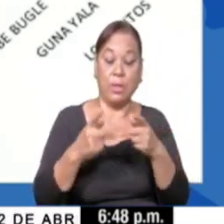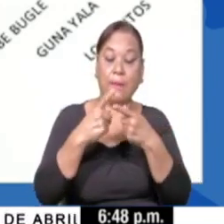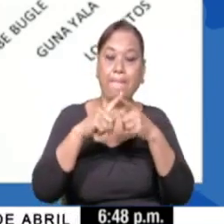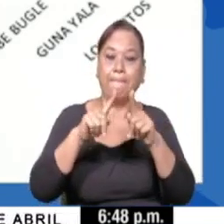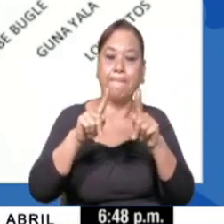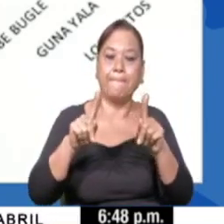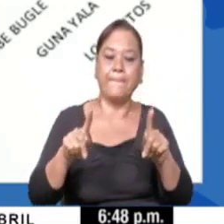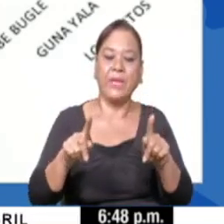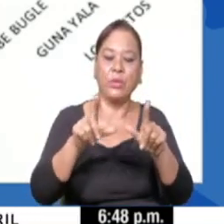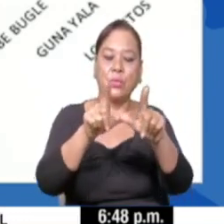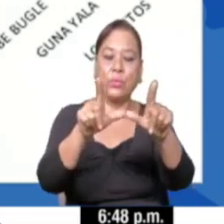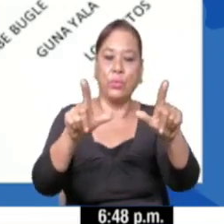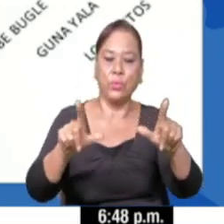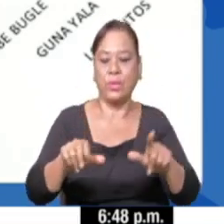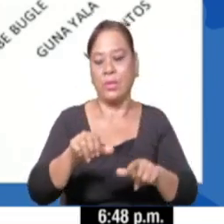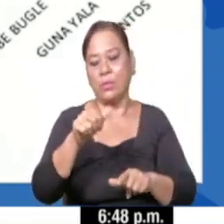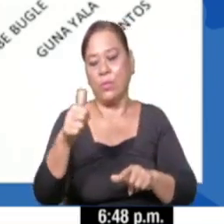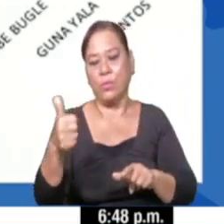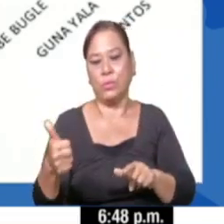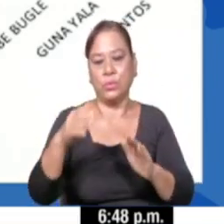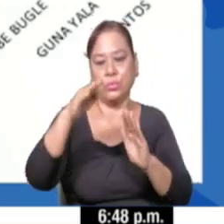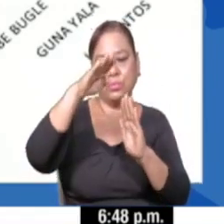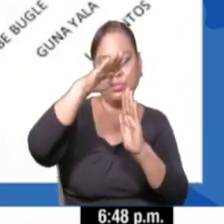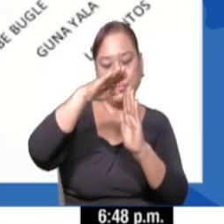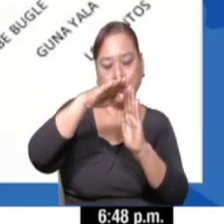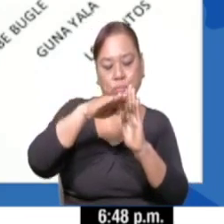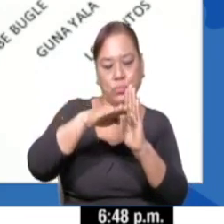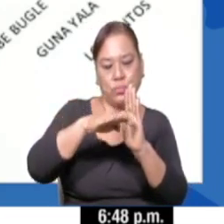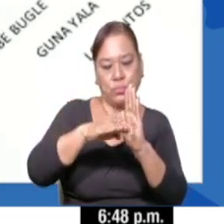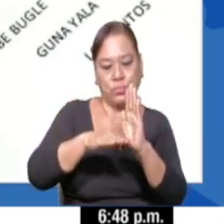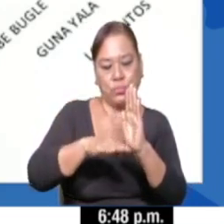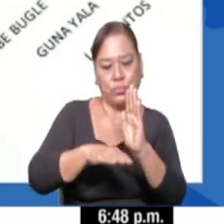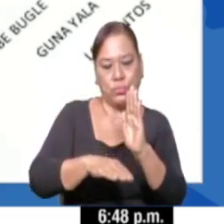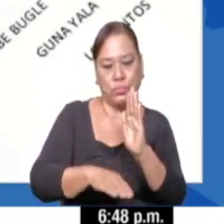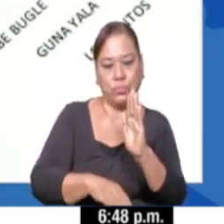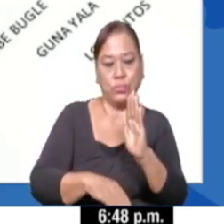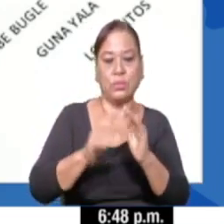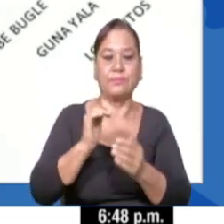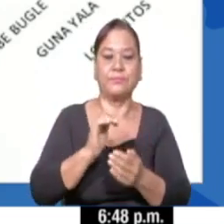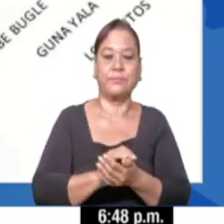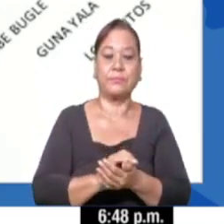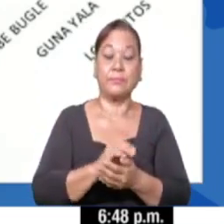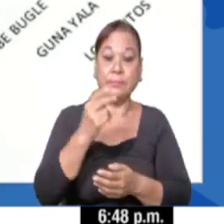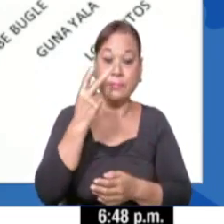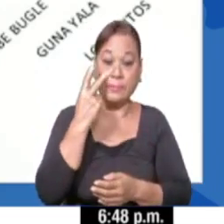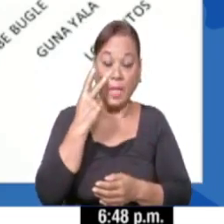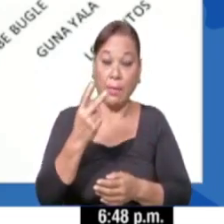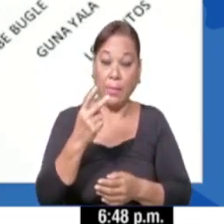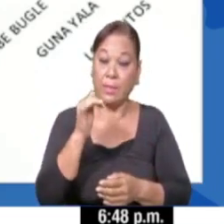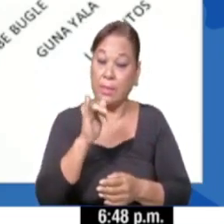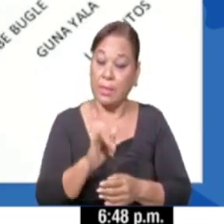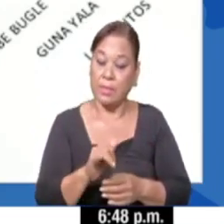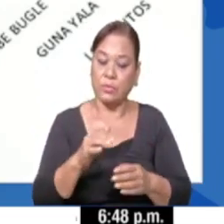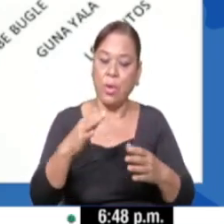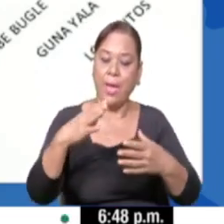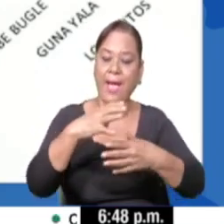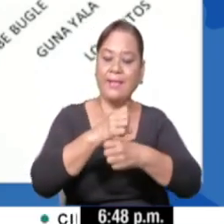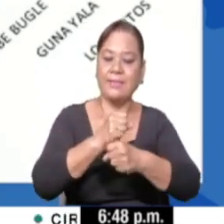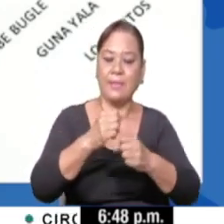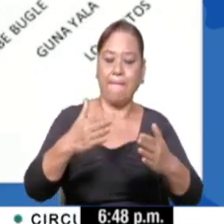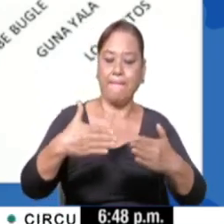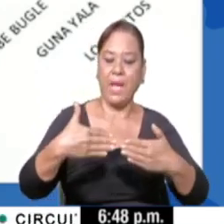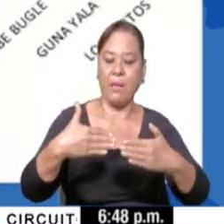momento, las demás regiones han disminuido esa incidencia en este sentido, estabilizando al país